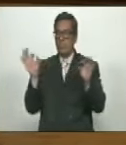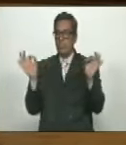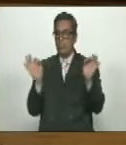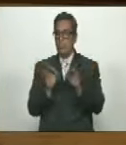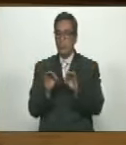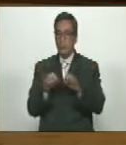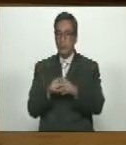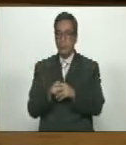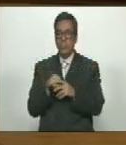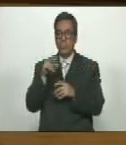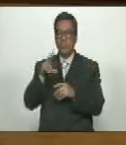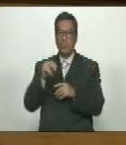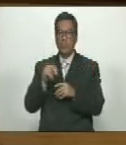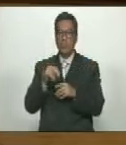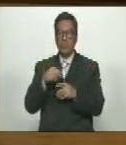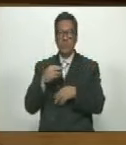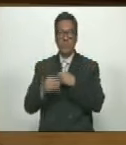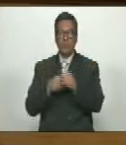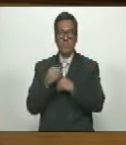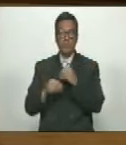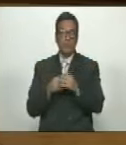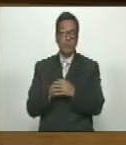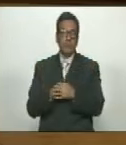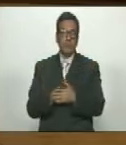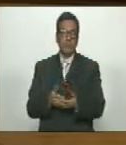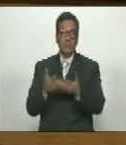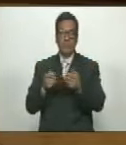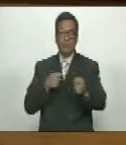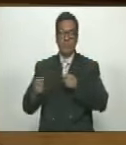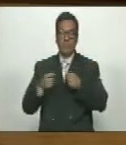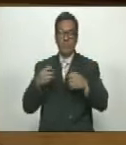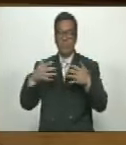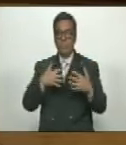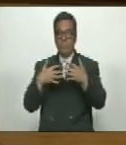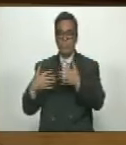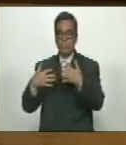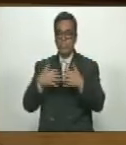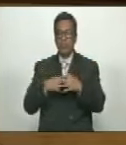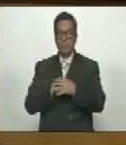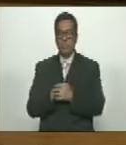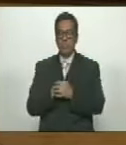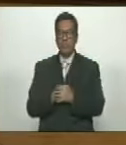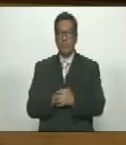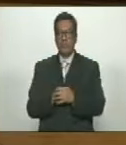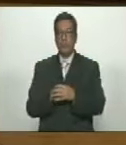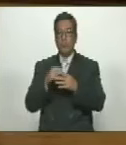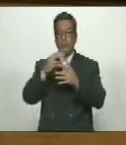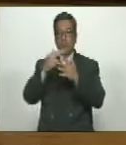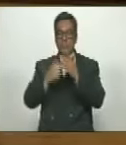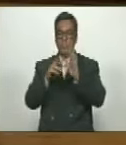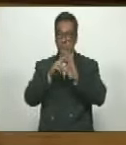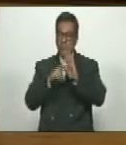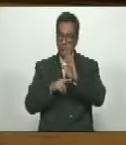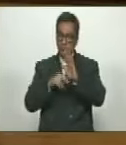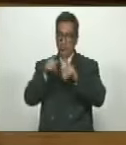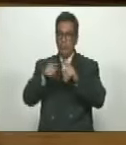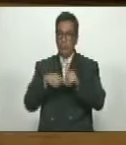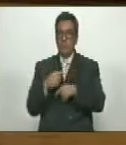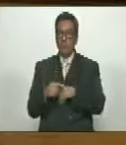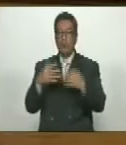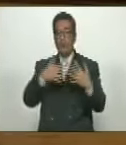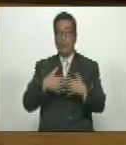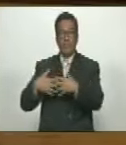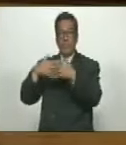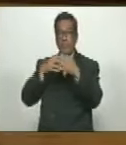impartieran esas acciones de guerra que son las medidas coercitivas unilaterales los